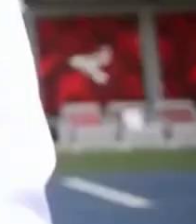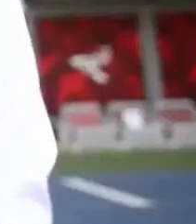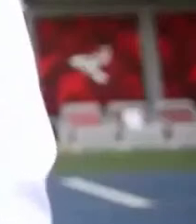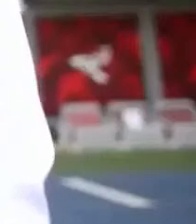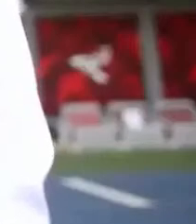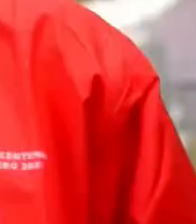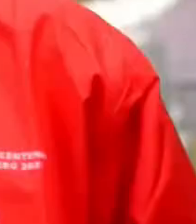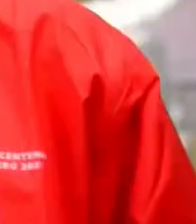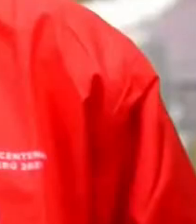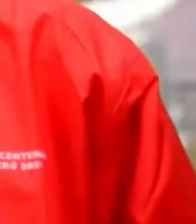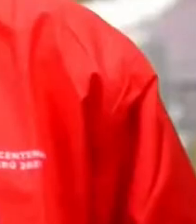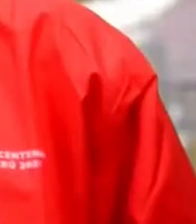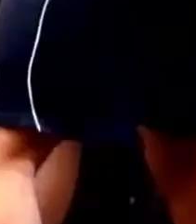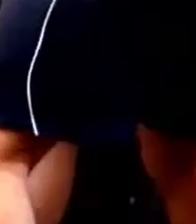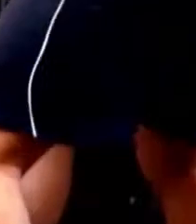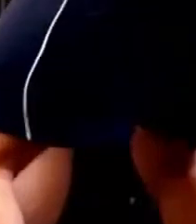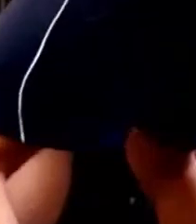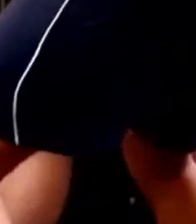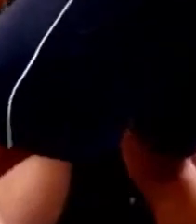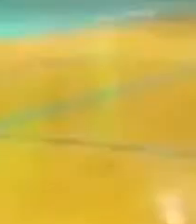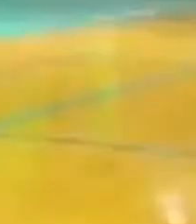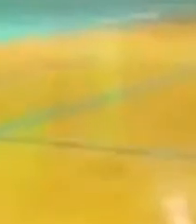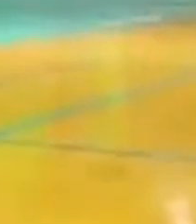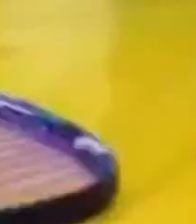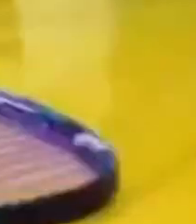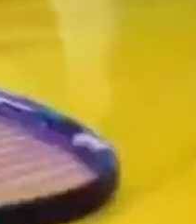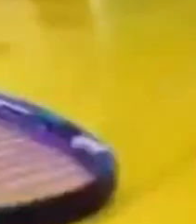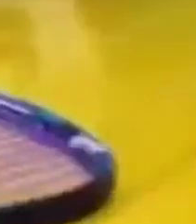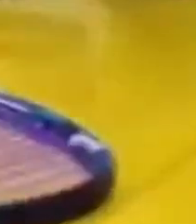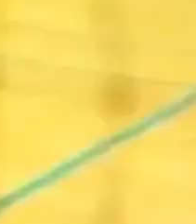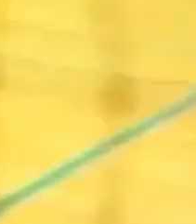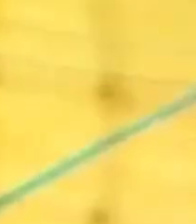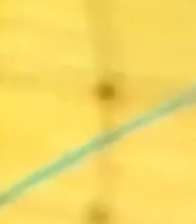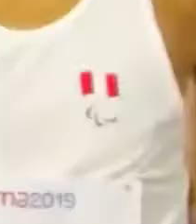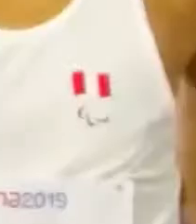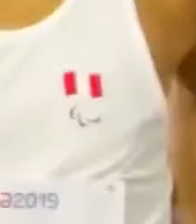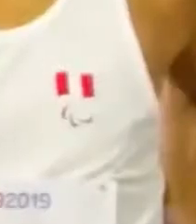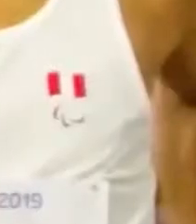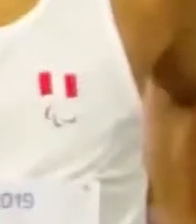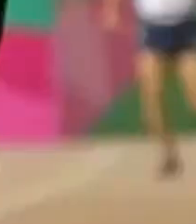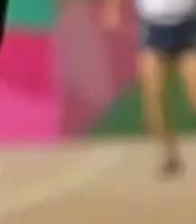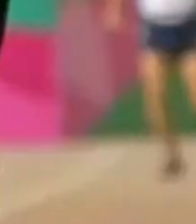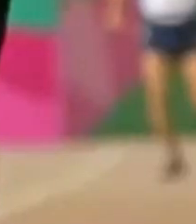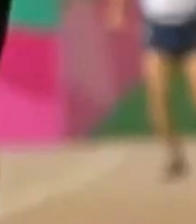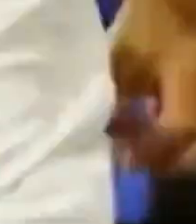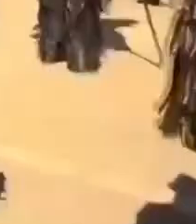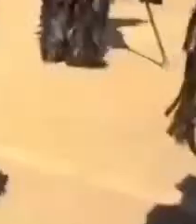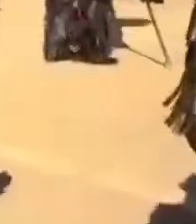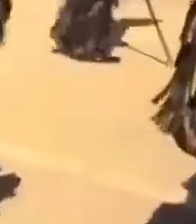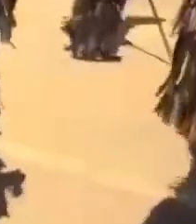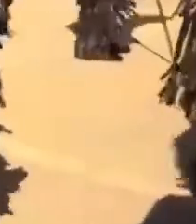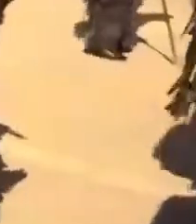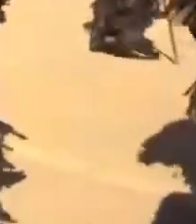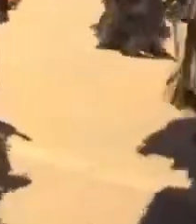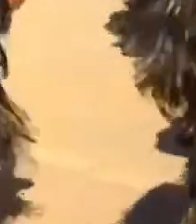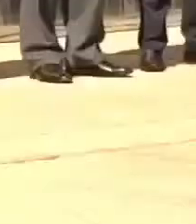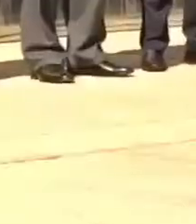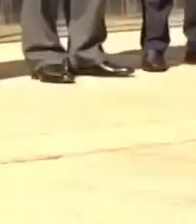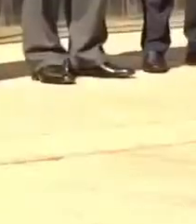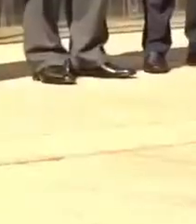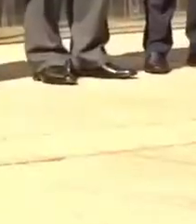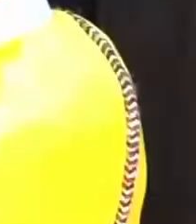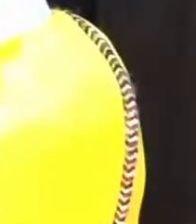Además, conversamos con los deportistas paralímpicos que nos van a representar en Tokio 2020. También nos fuimos hasta